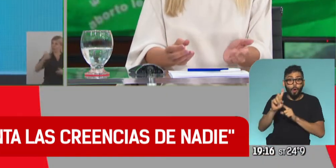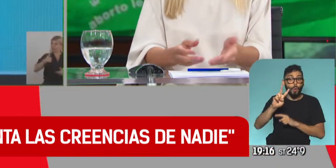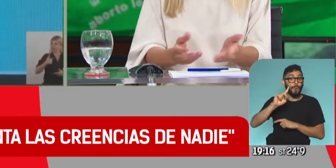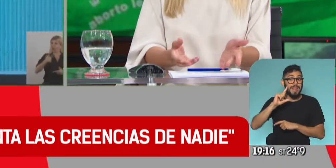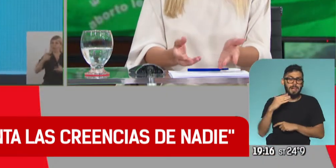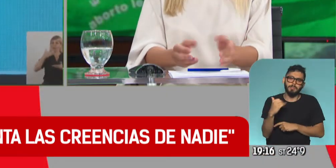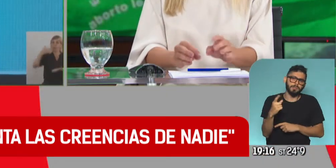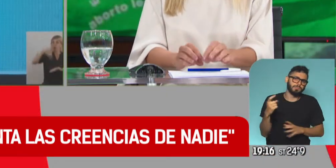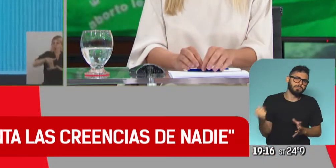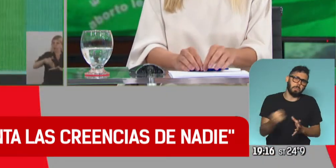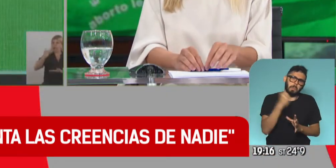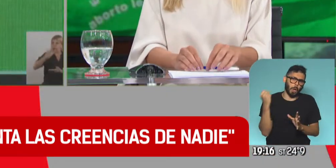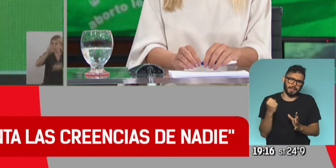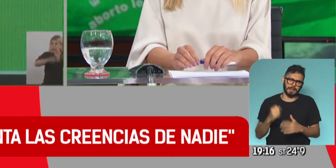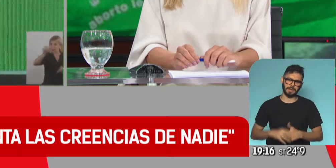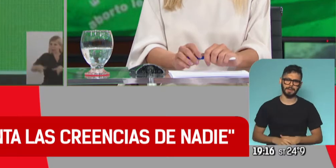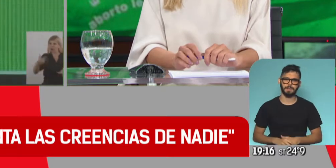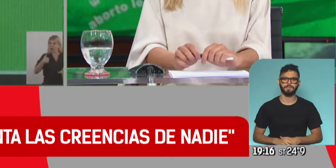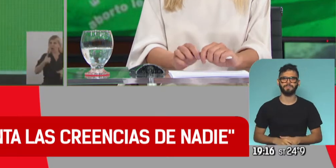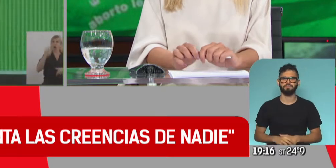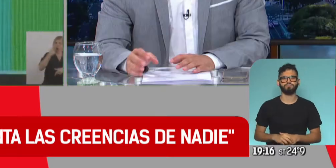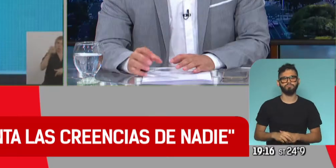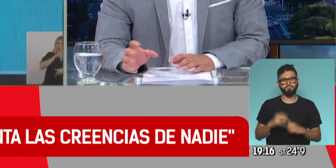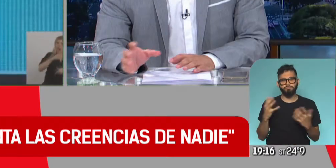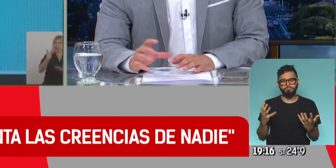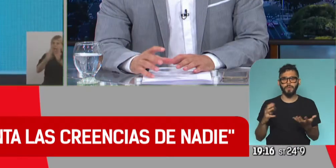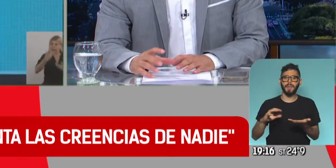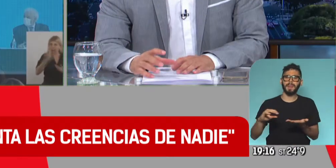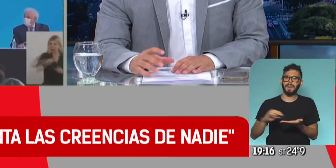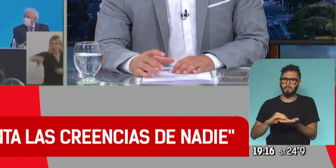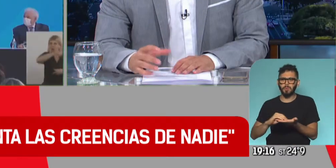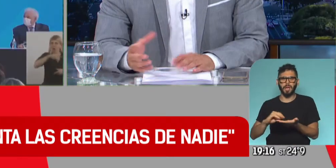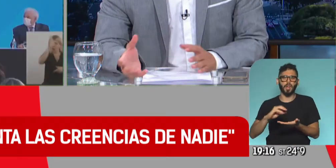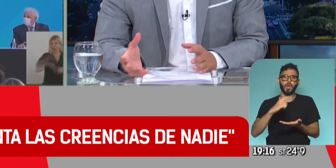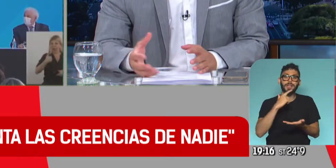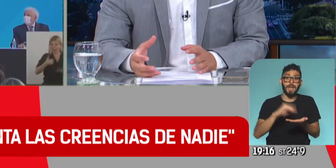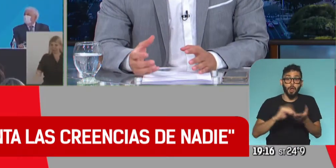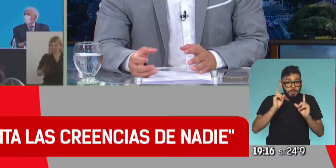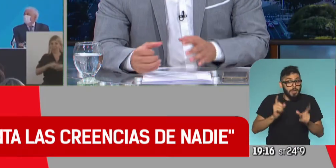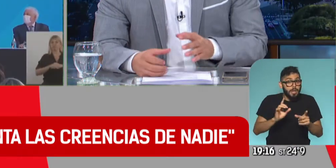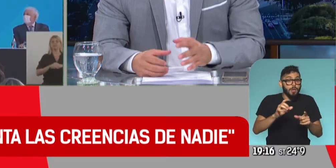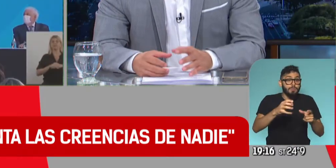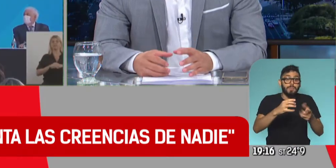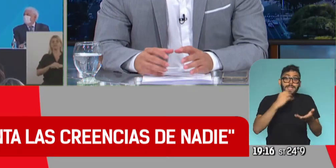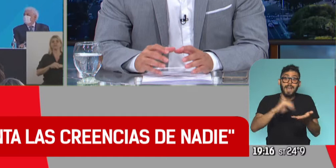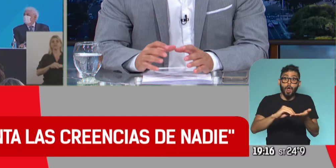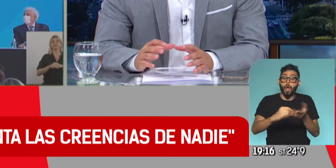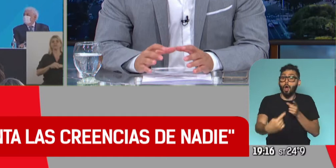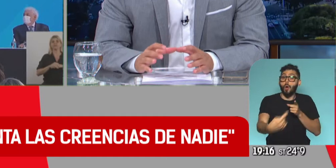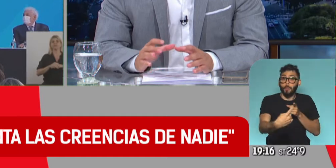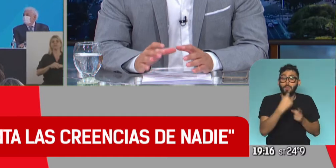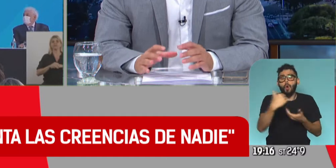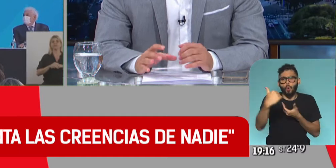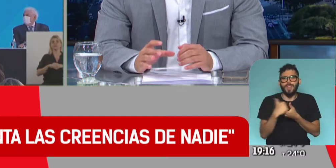que se sancionó y que fue promulgada hoy. Hablando, elogiando a diputados y senadores incluso de la oposición, aquellos que votaron a favor, pero